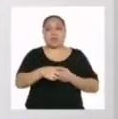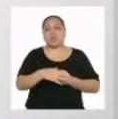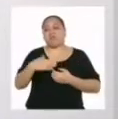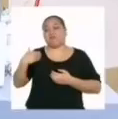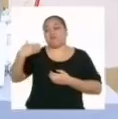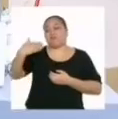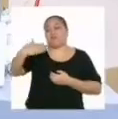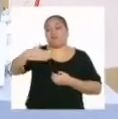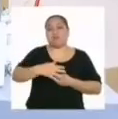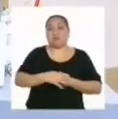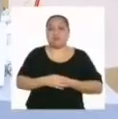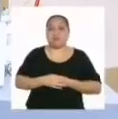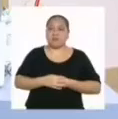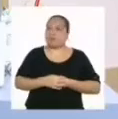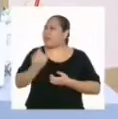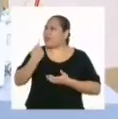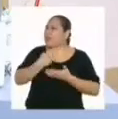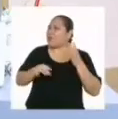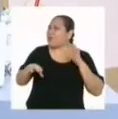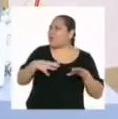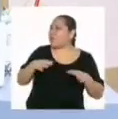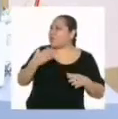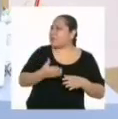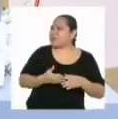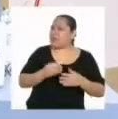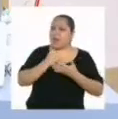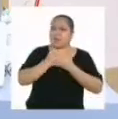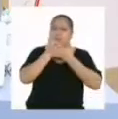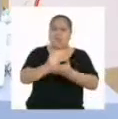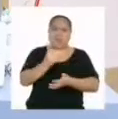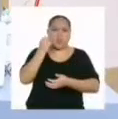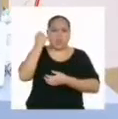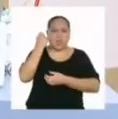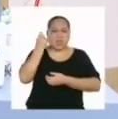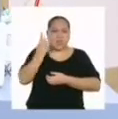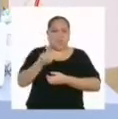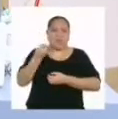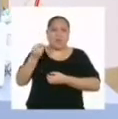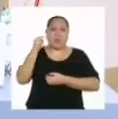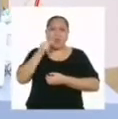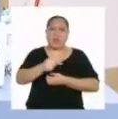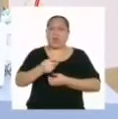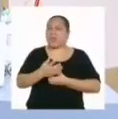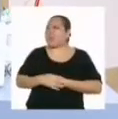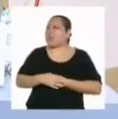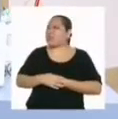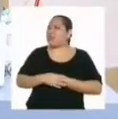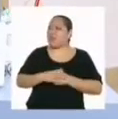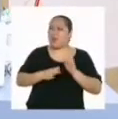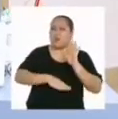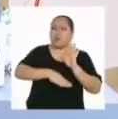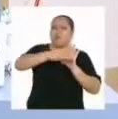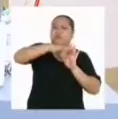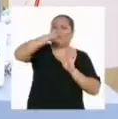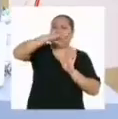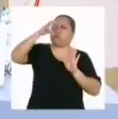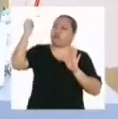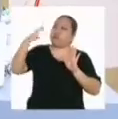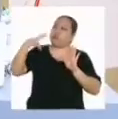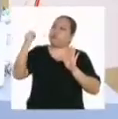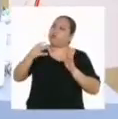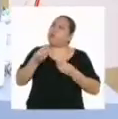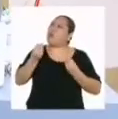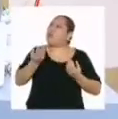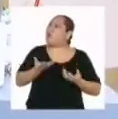acostumbrado. ¿Y qué cosa podríamos hacer que nos ayude a entender por qué hay este fenómeno en las alzas del costo del servicio?